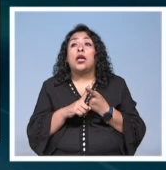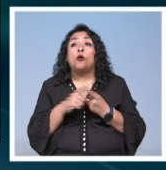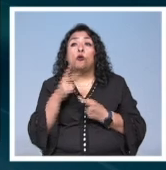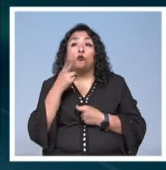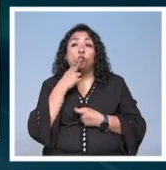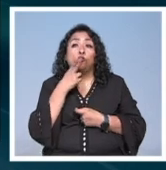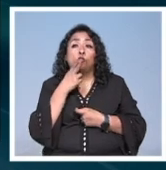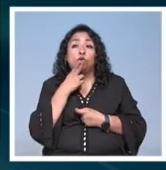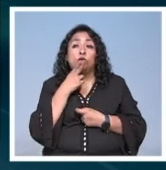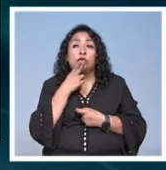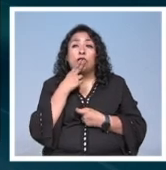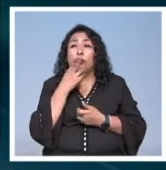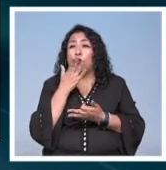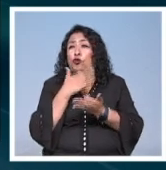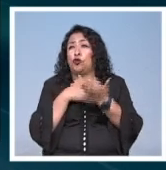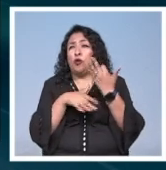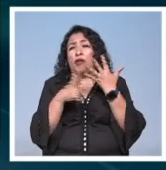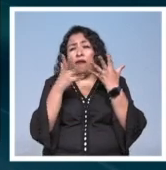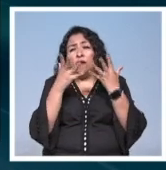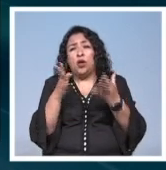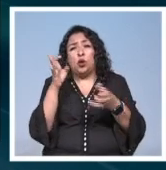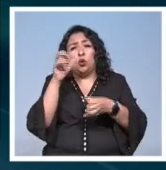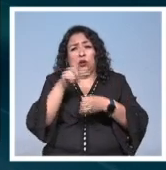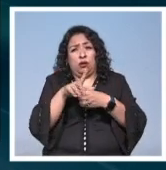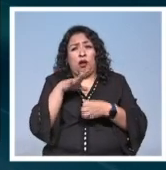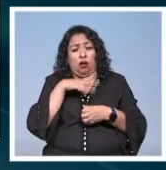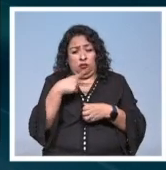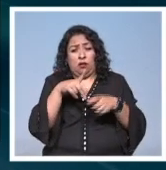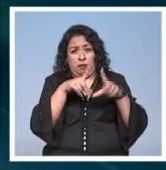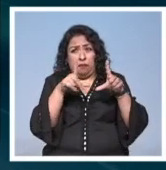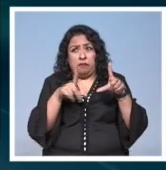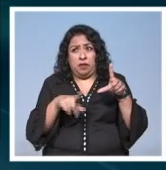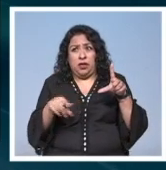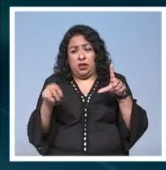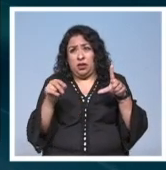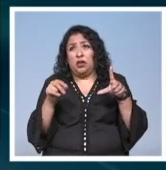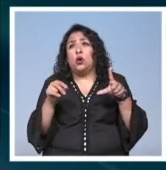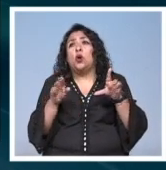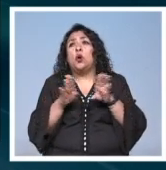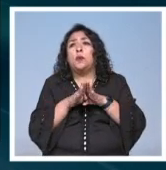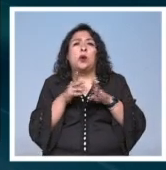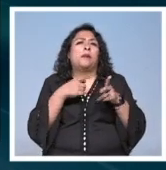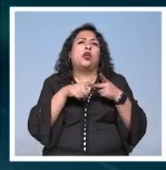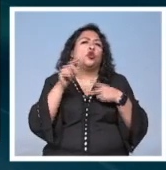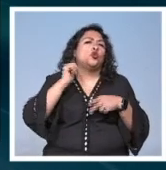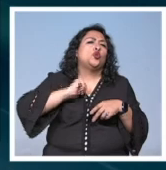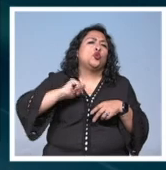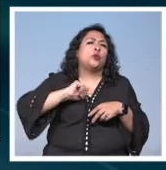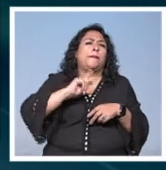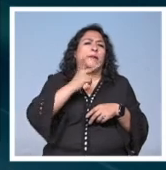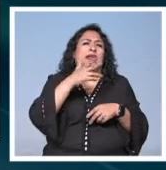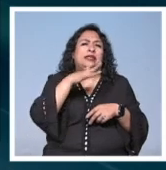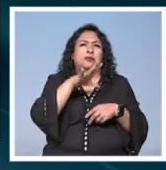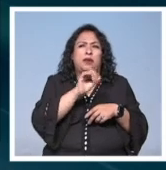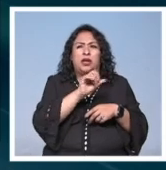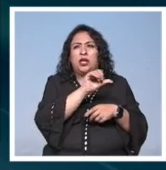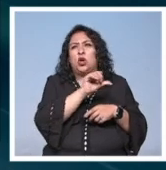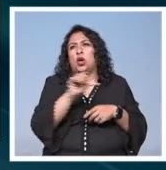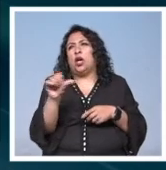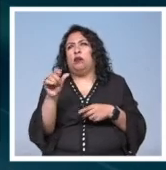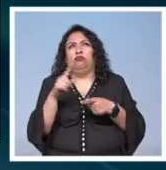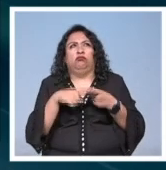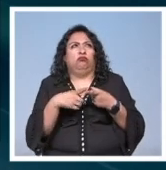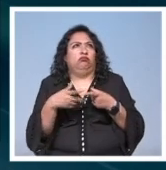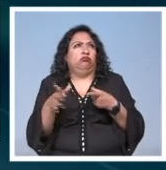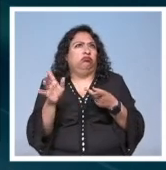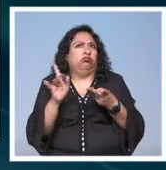toda esa riqueza cultural que tenemos que va desde lo prehispánico hasta